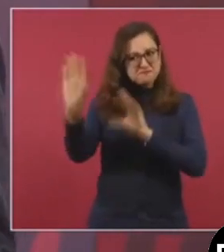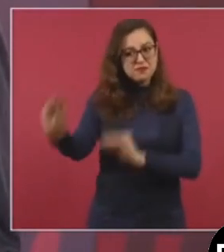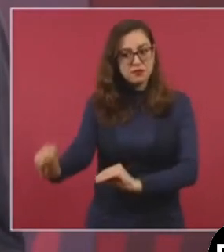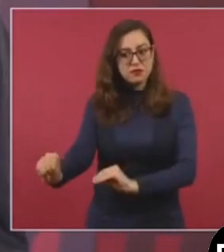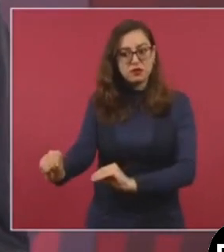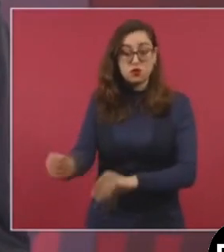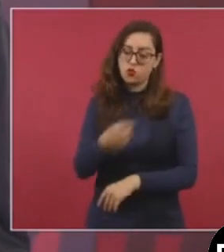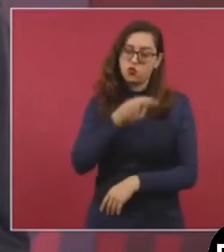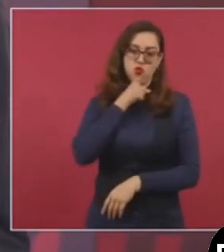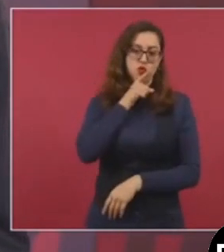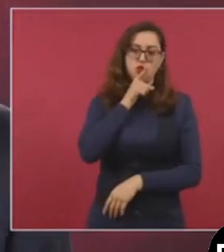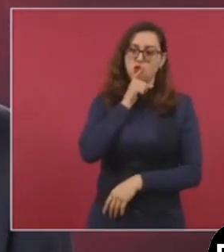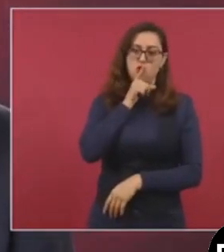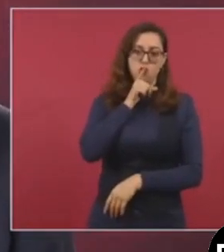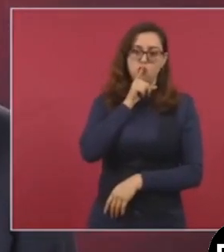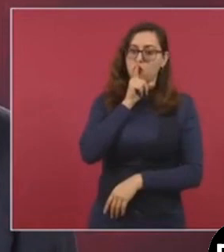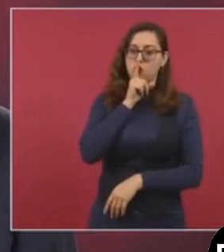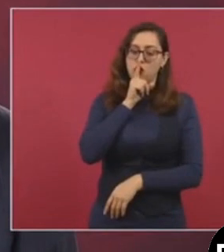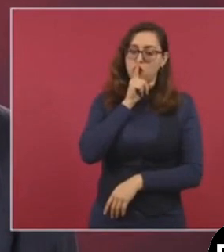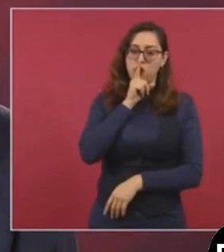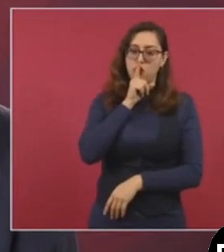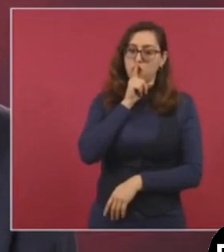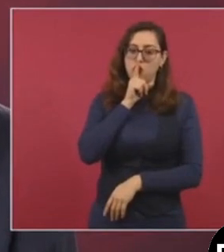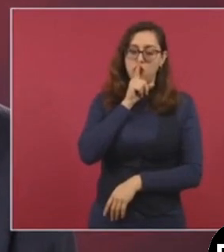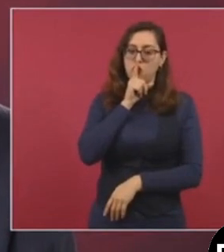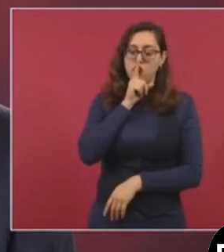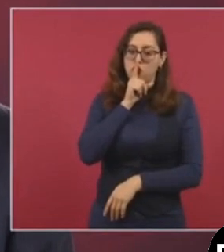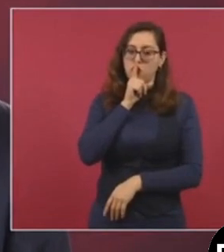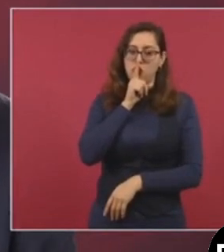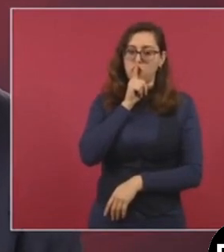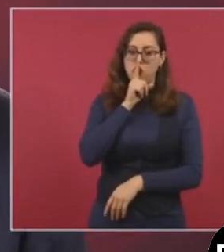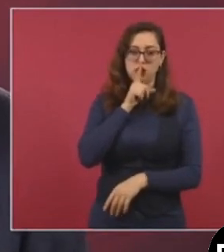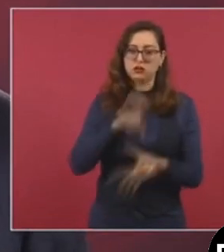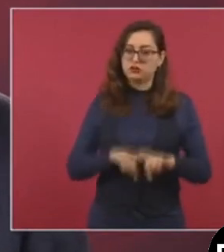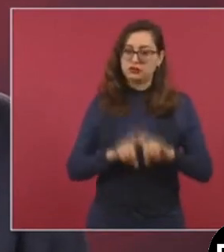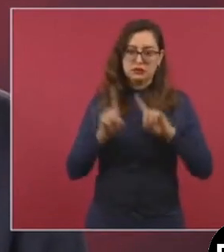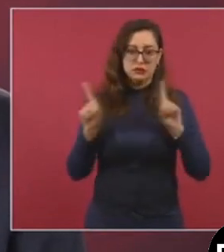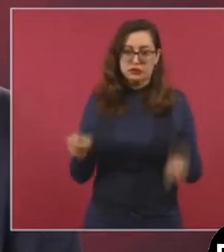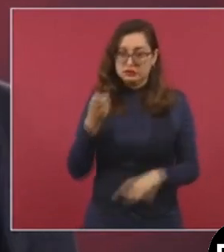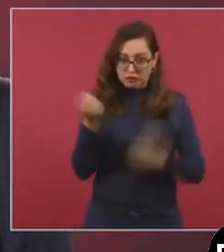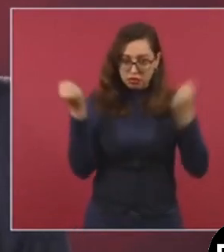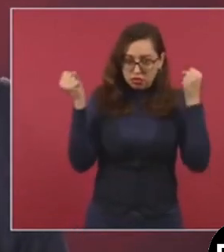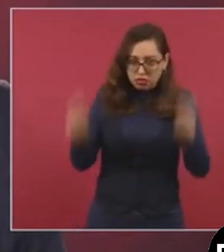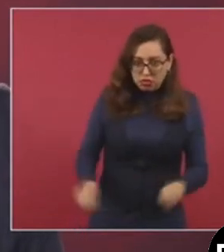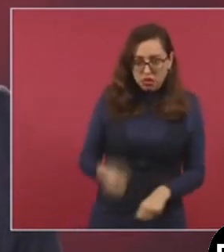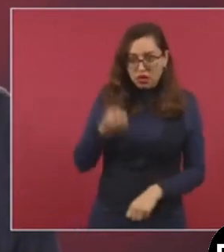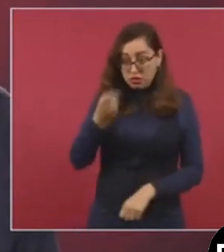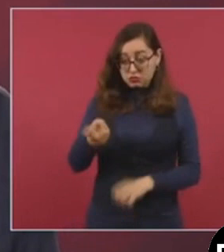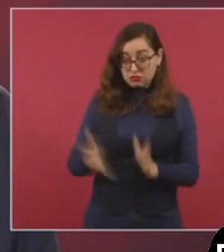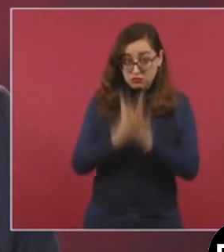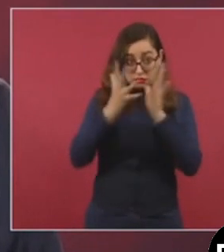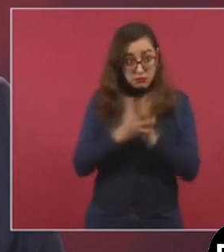fuerza a un opositor, eso es autoritarismo, eso no es democracia,